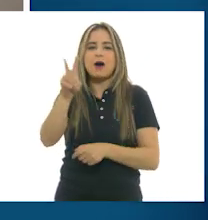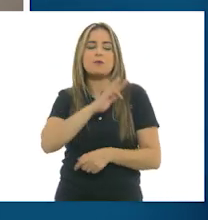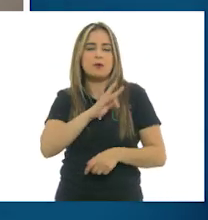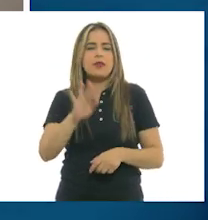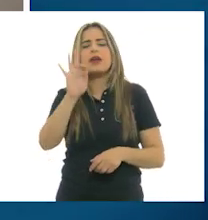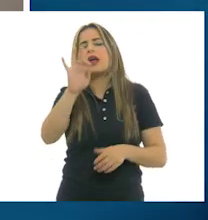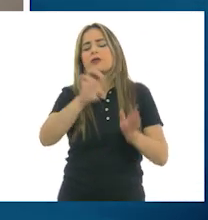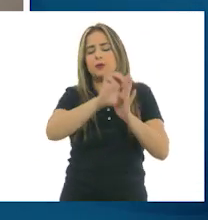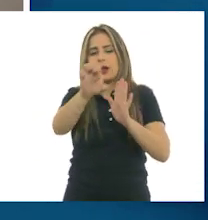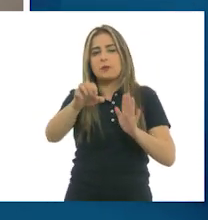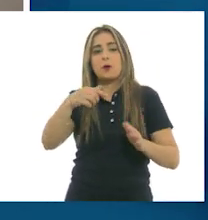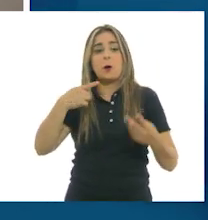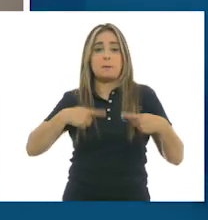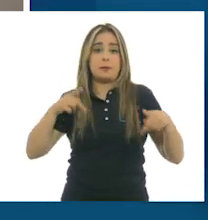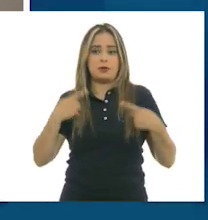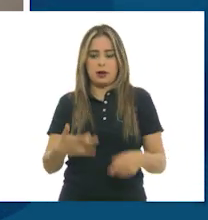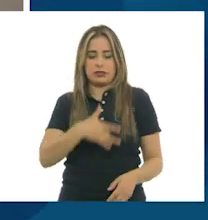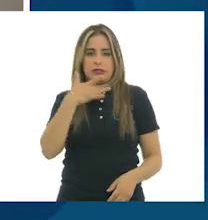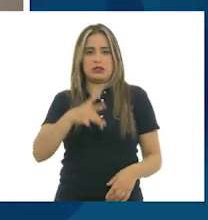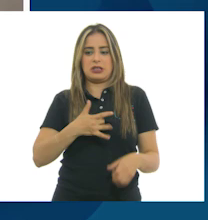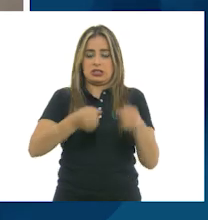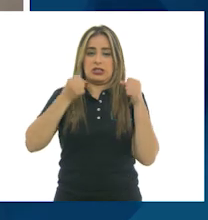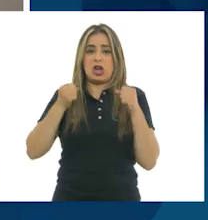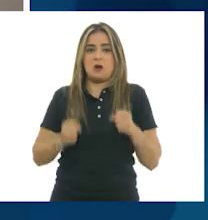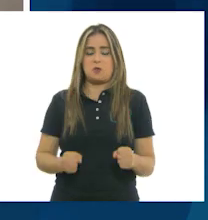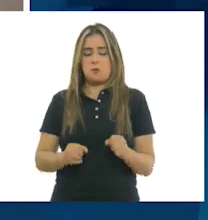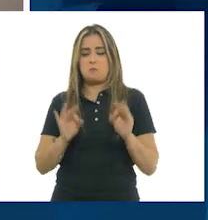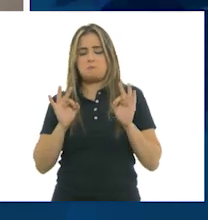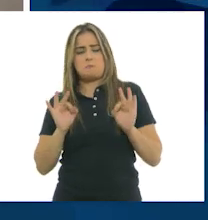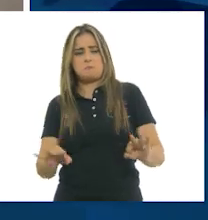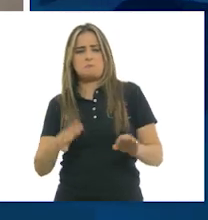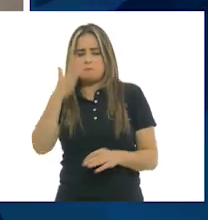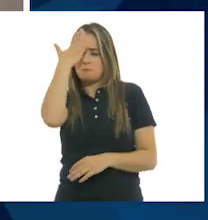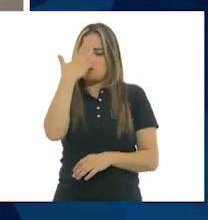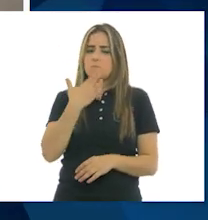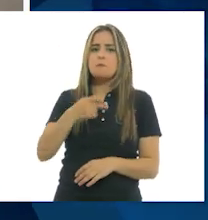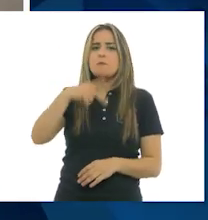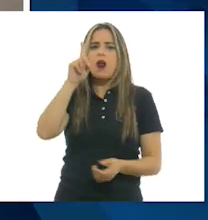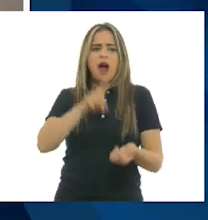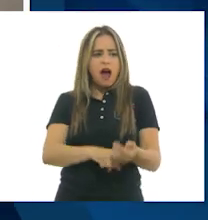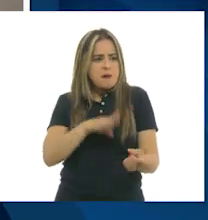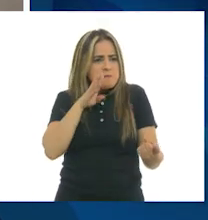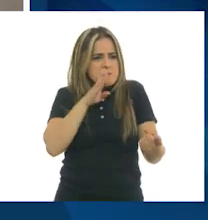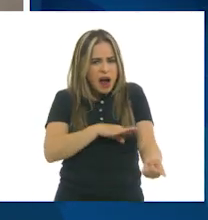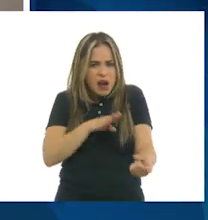y que es muy hábil, pero que por alguna razón todo le sale mal.